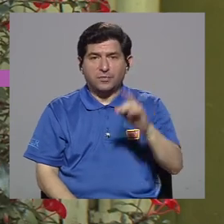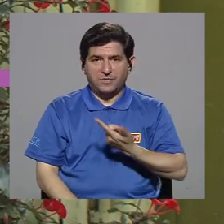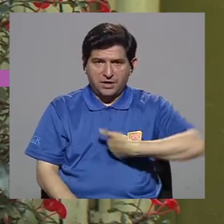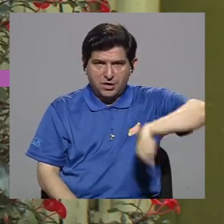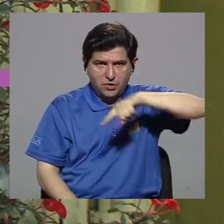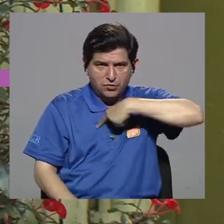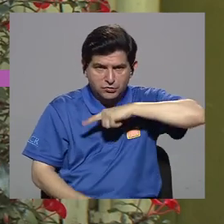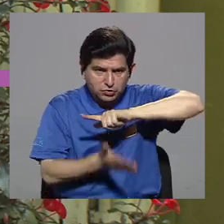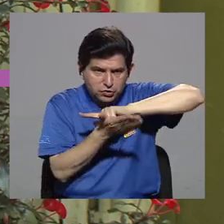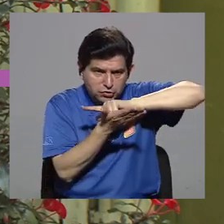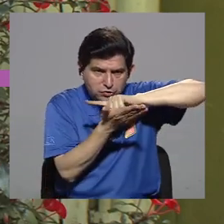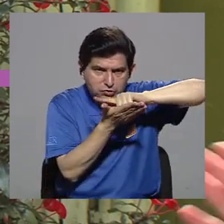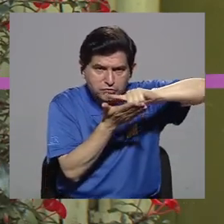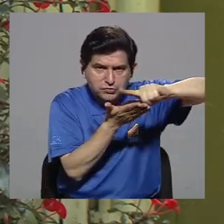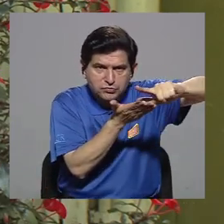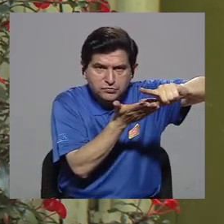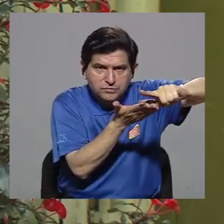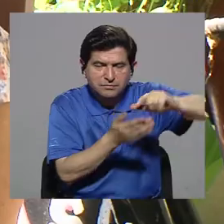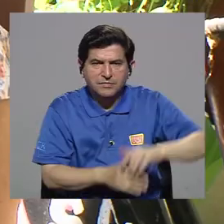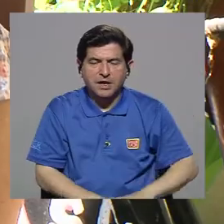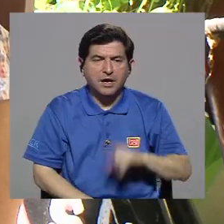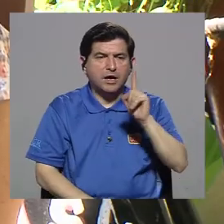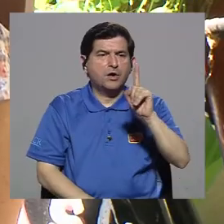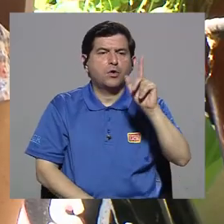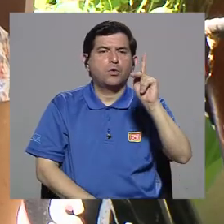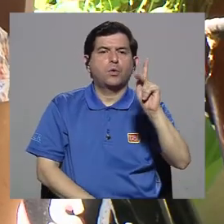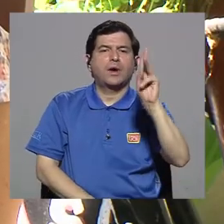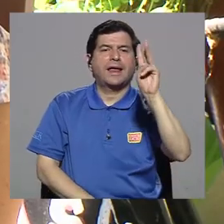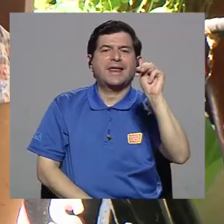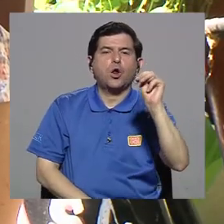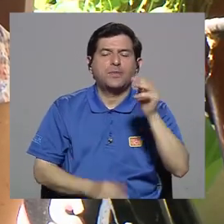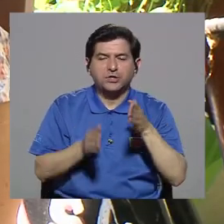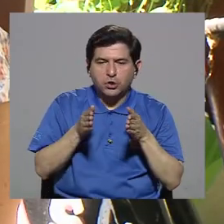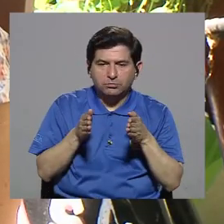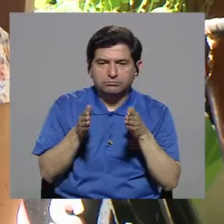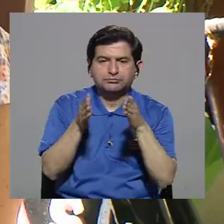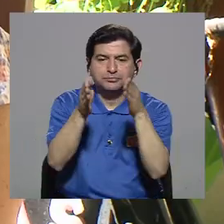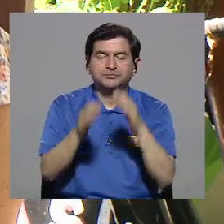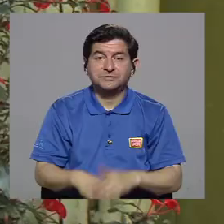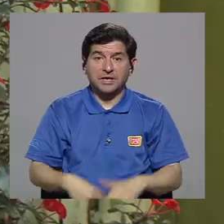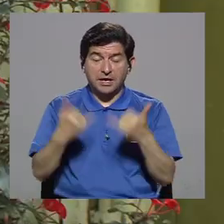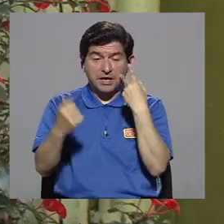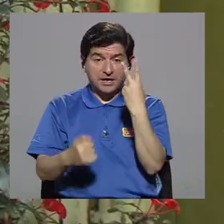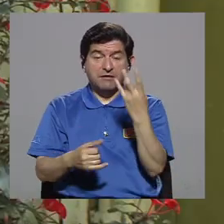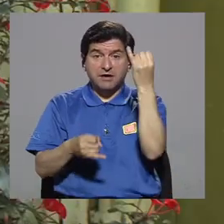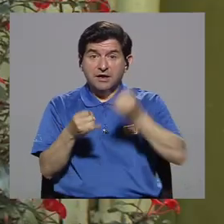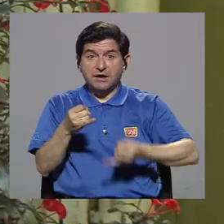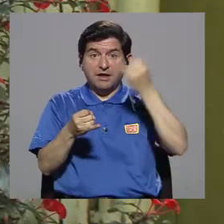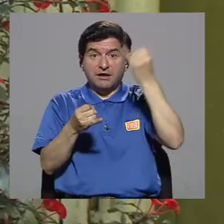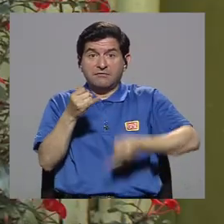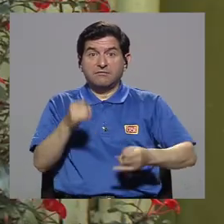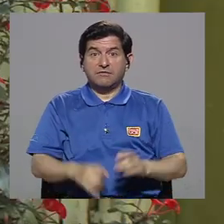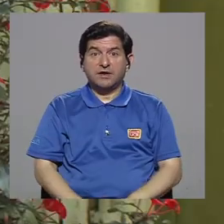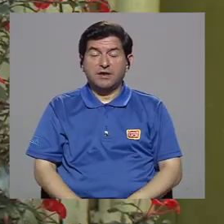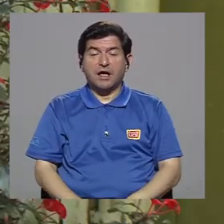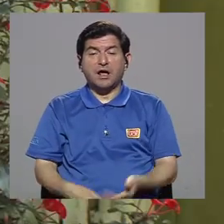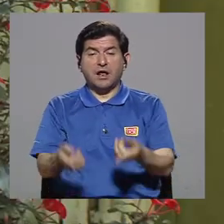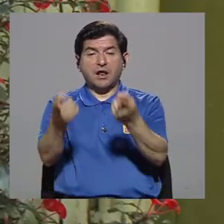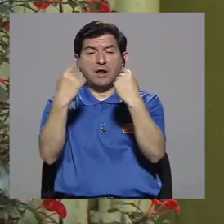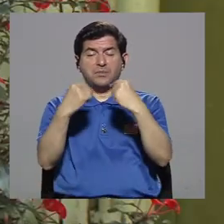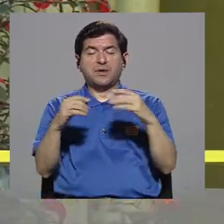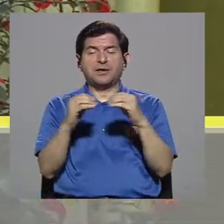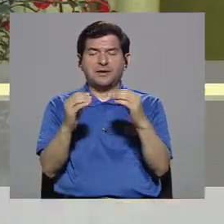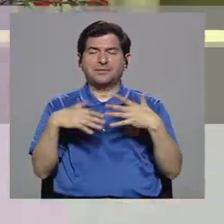limpiar un kilómetro. Un kilómetro. Y ya van a ver que al final regresan con más salud